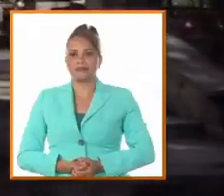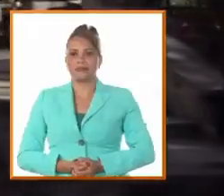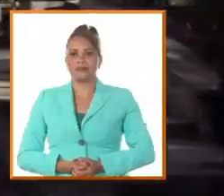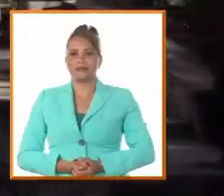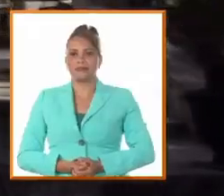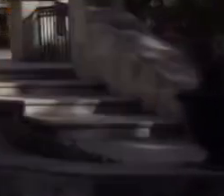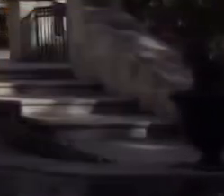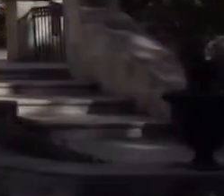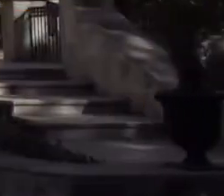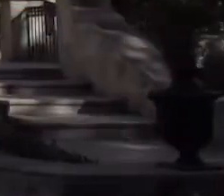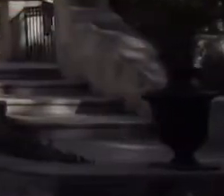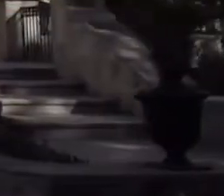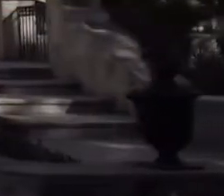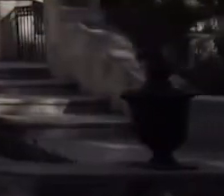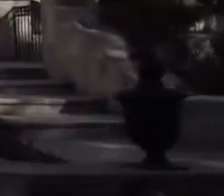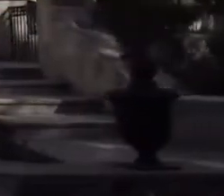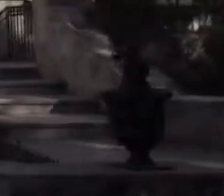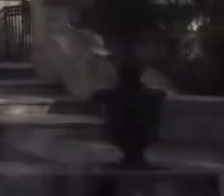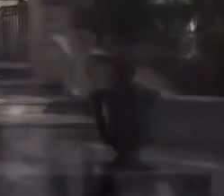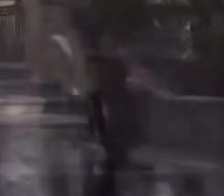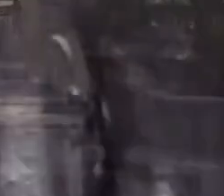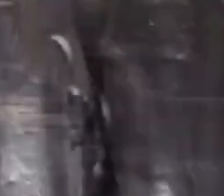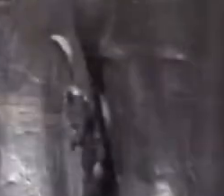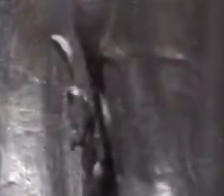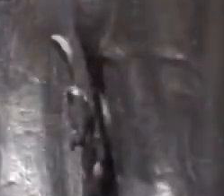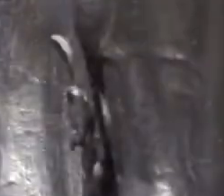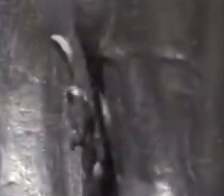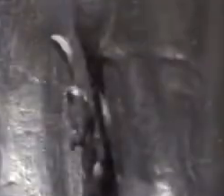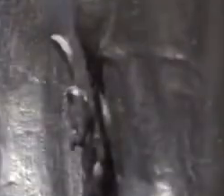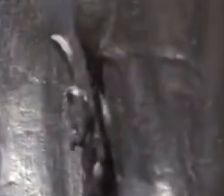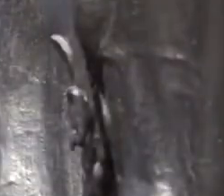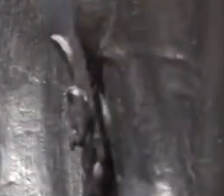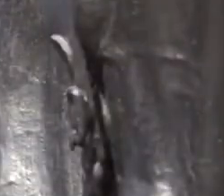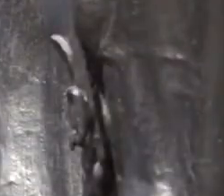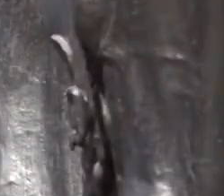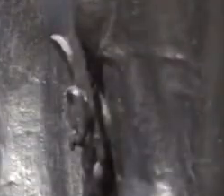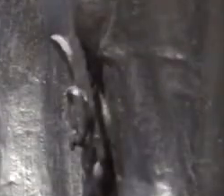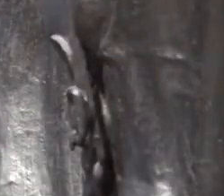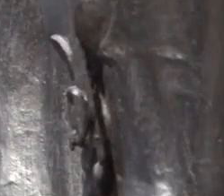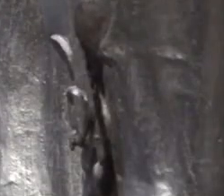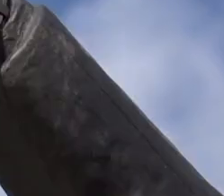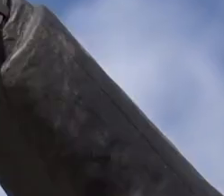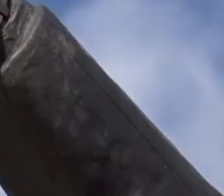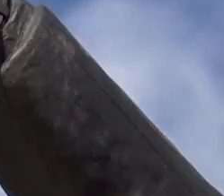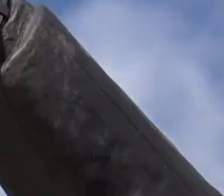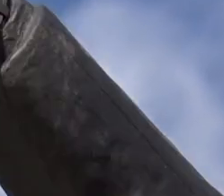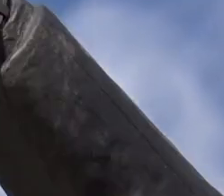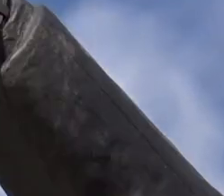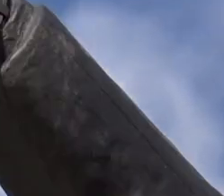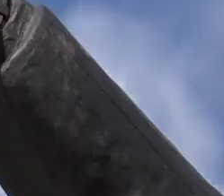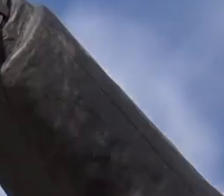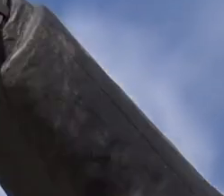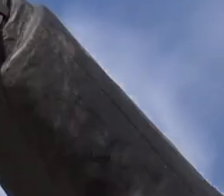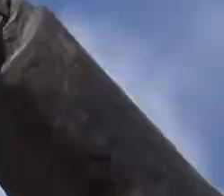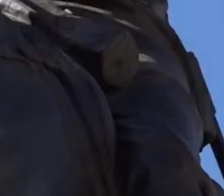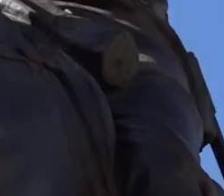Va cabalgando el mayor con su herida,